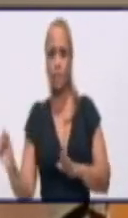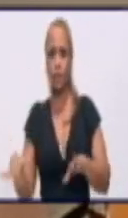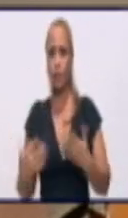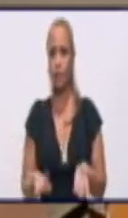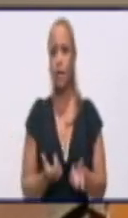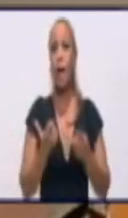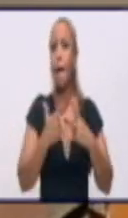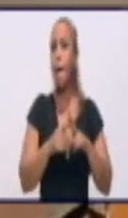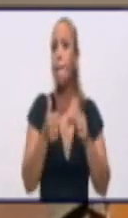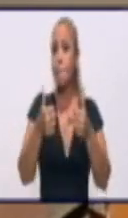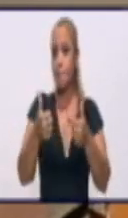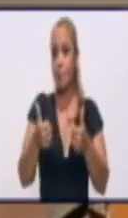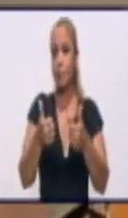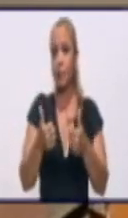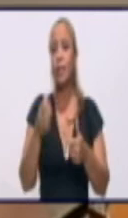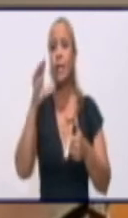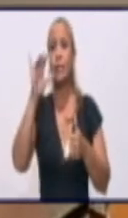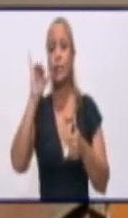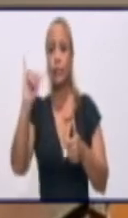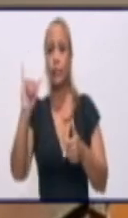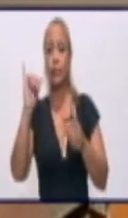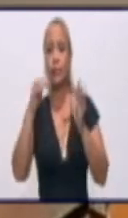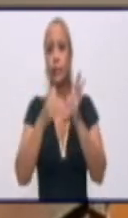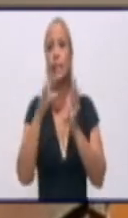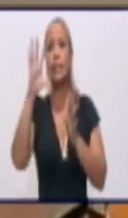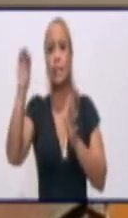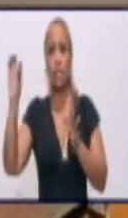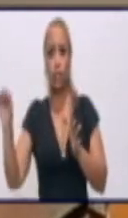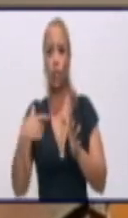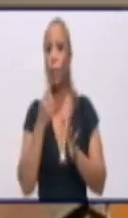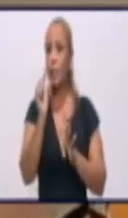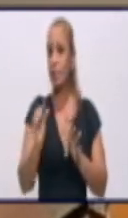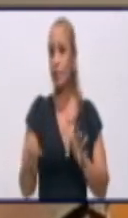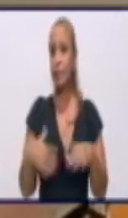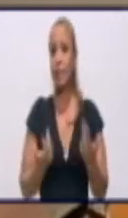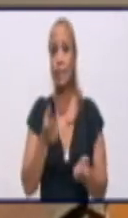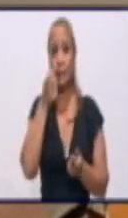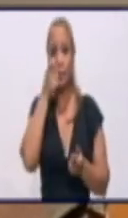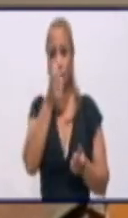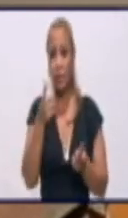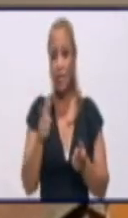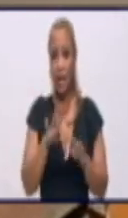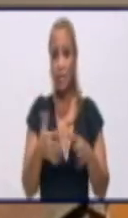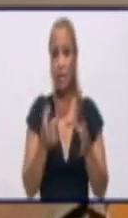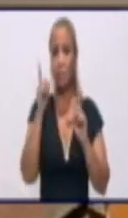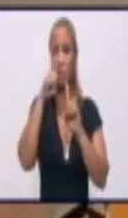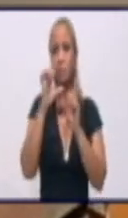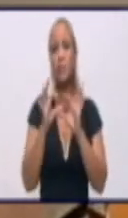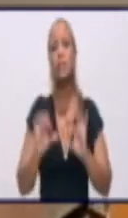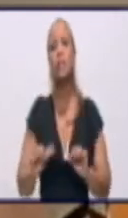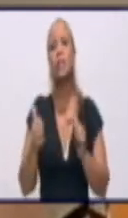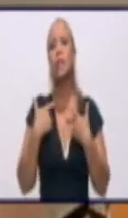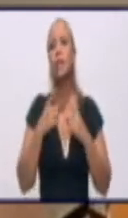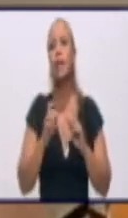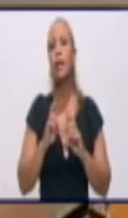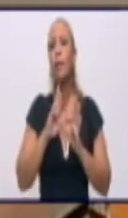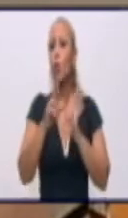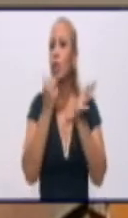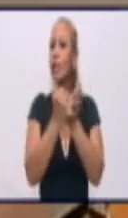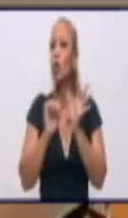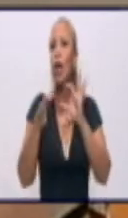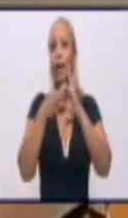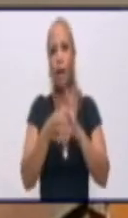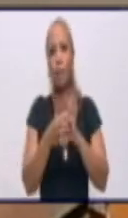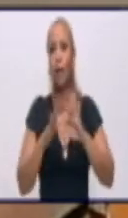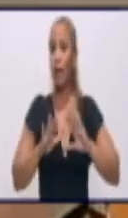.512 pacientes. Y bueno, en vigilancia intensiva hoy en el CELIA tenemos 81 pacientes reportando un paciente grave,